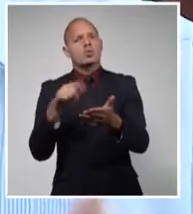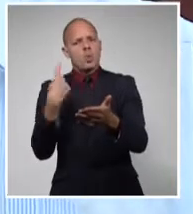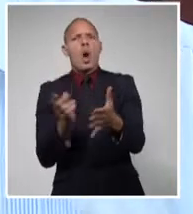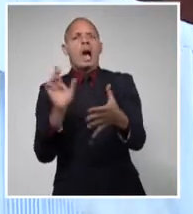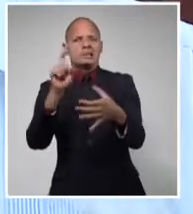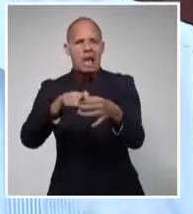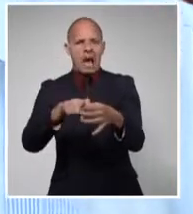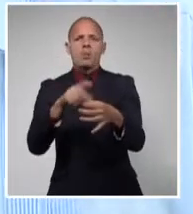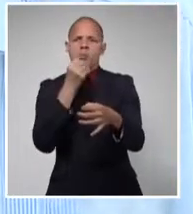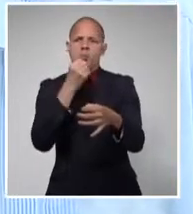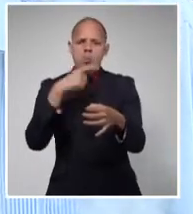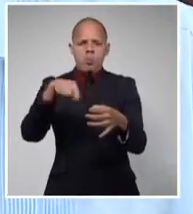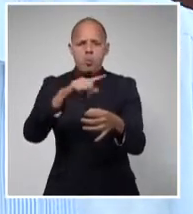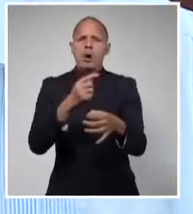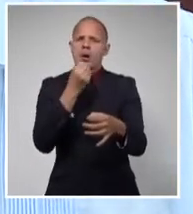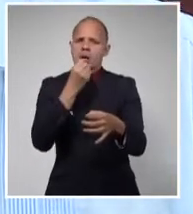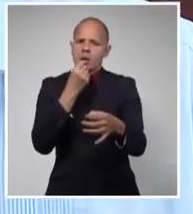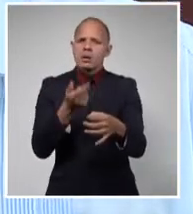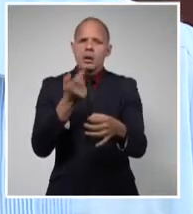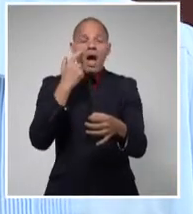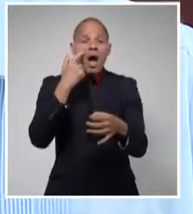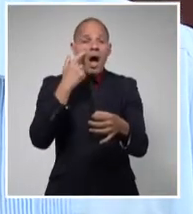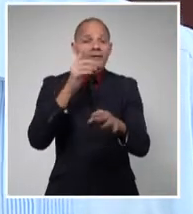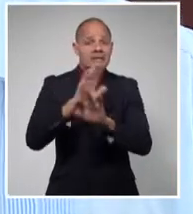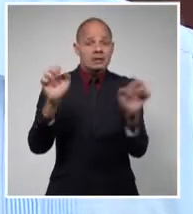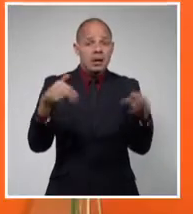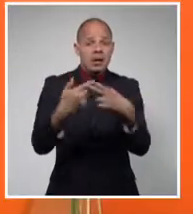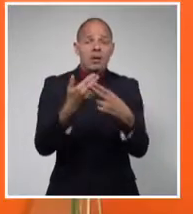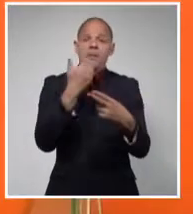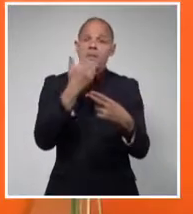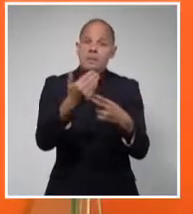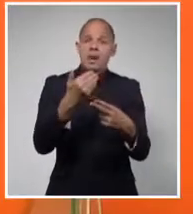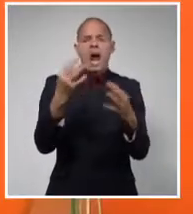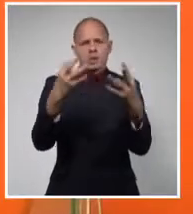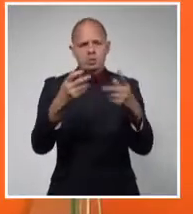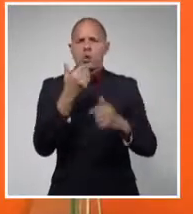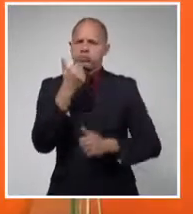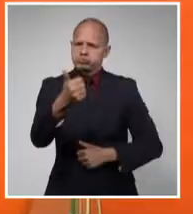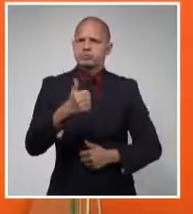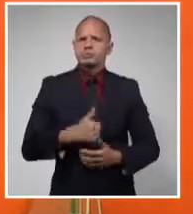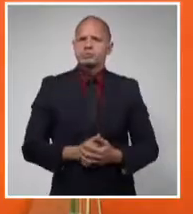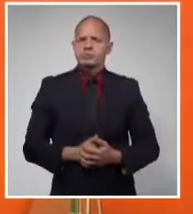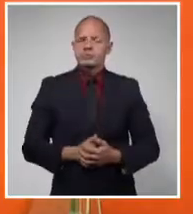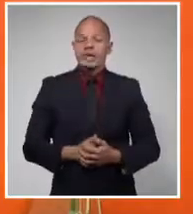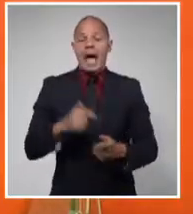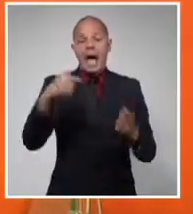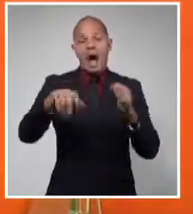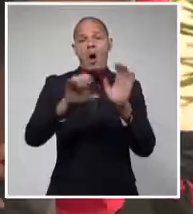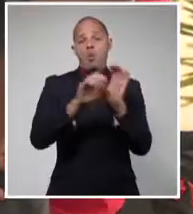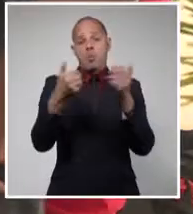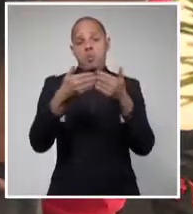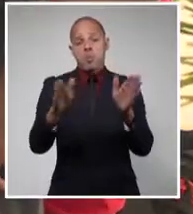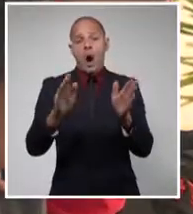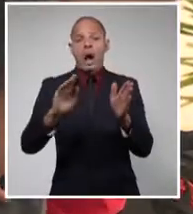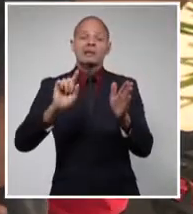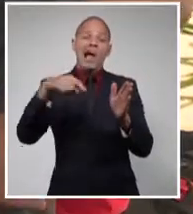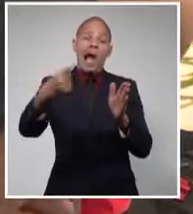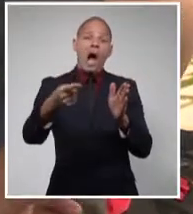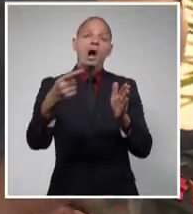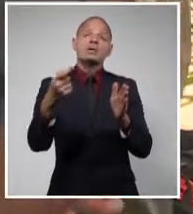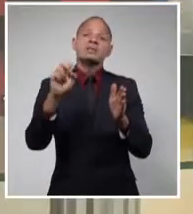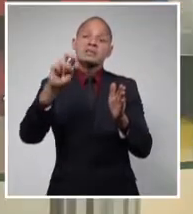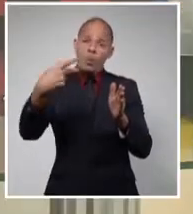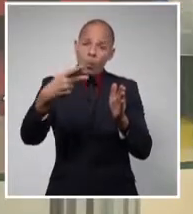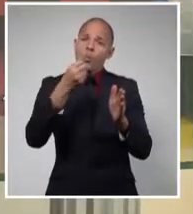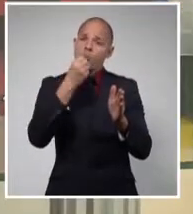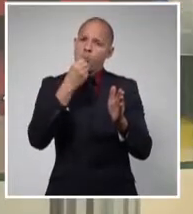al resultado del primer foro que hemos diseñado. Quedó abierta aquí la convocatoria para la segunda edición del evento,